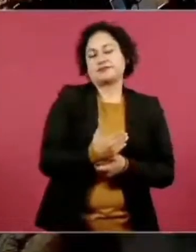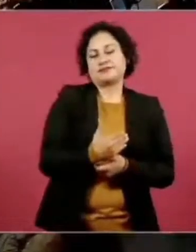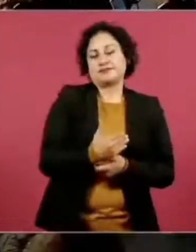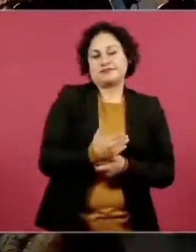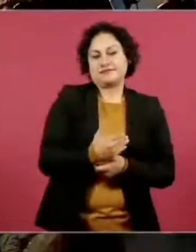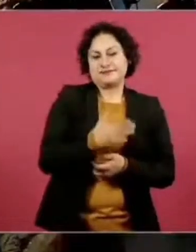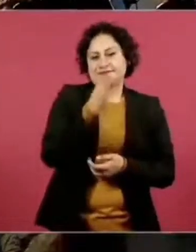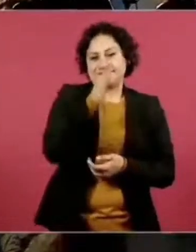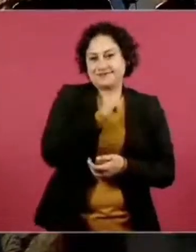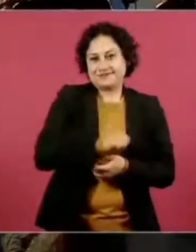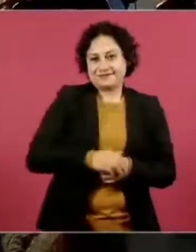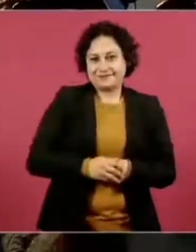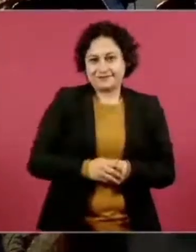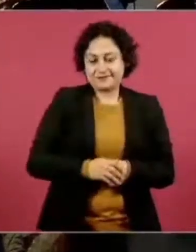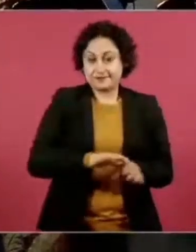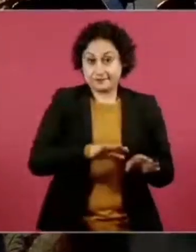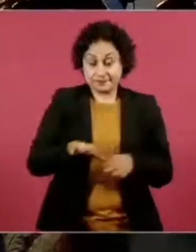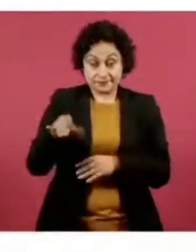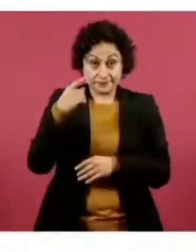Miren cómo estamos,